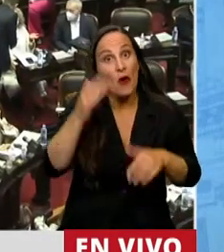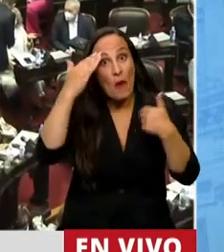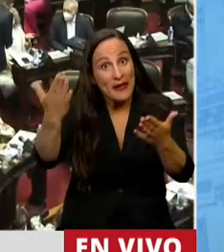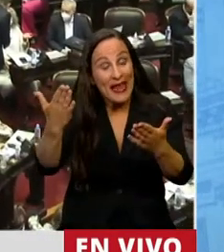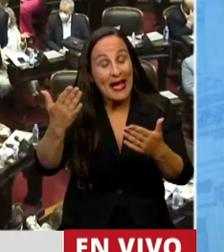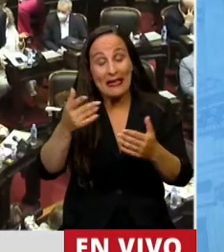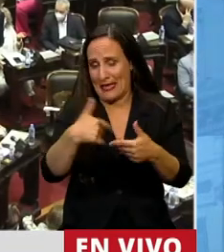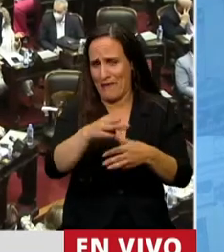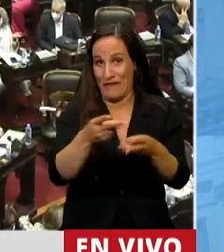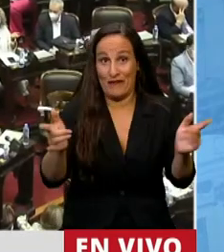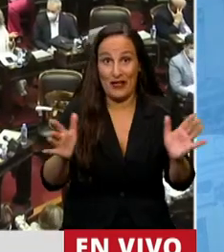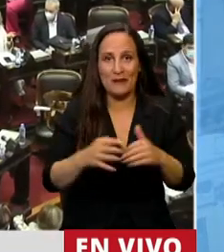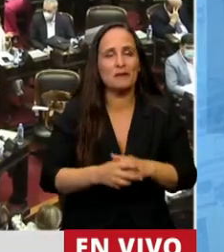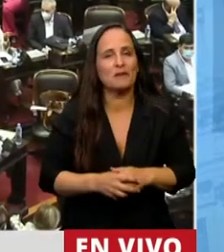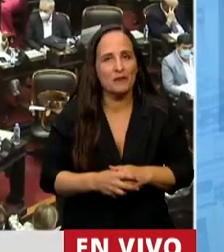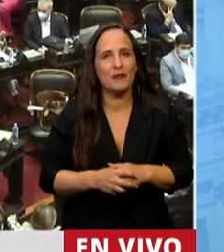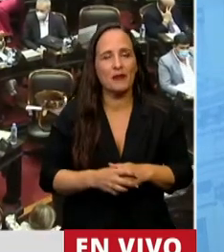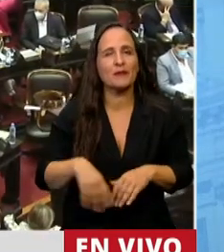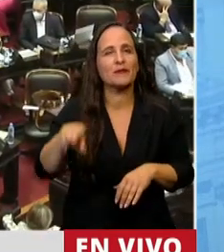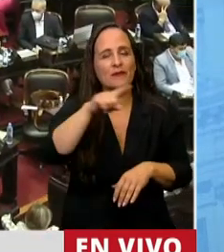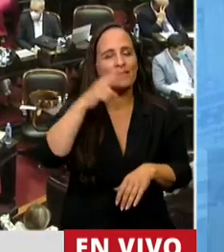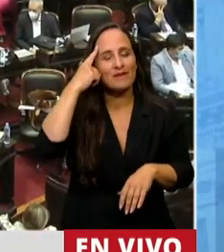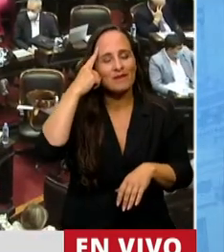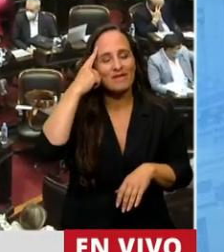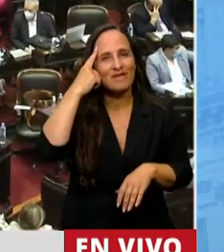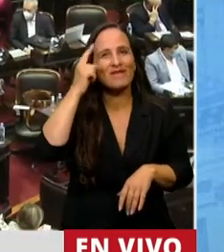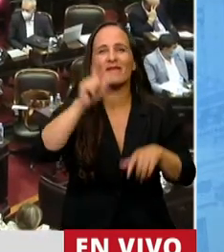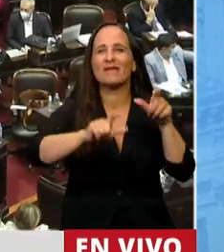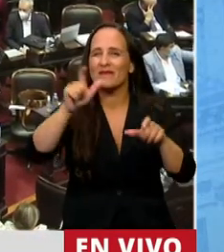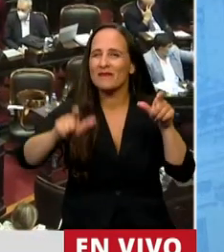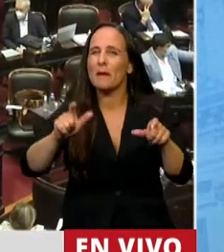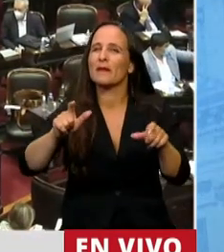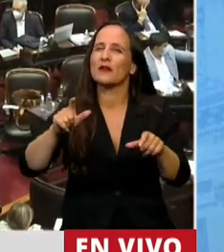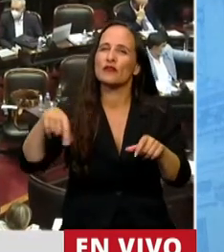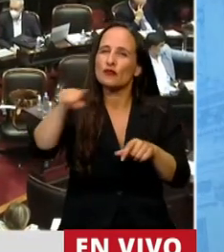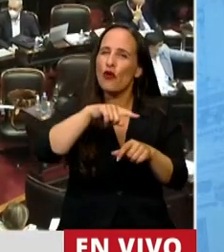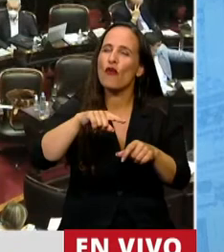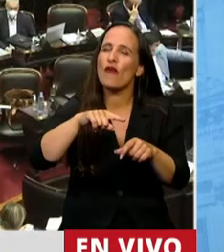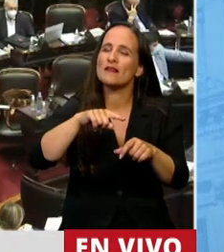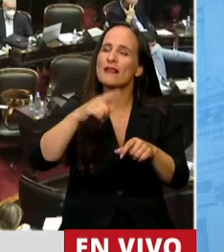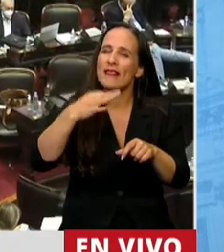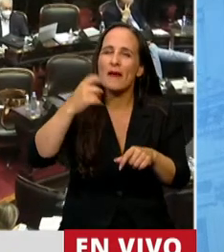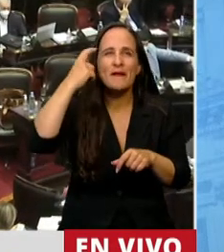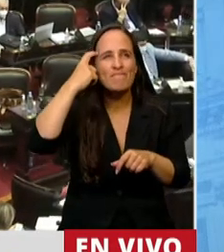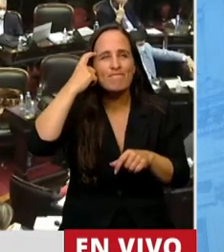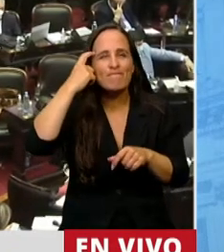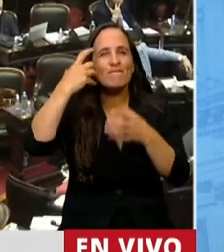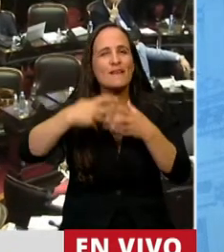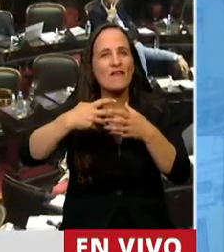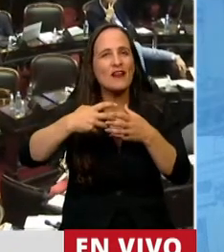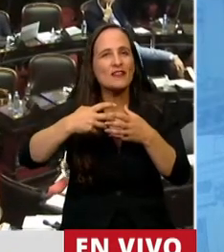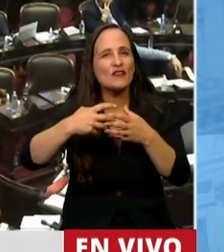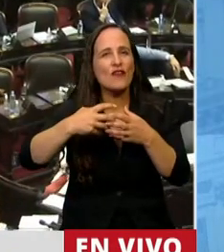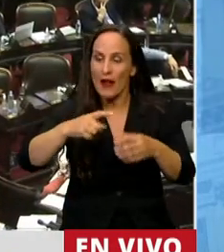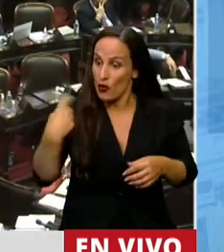entonces, tomemos aquella lección de ciudadanía para que todos podamos hacer una reflexión de nuestro rol como